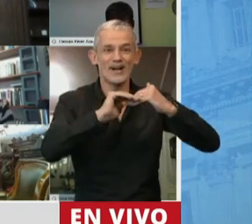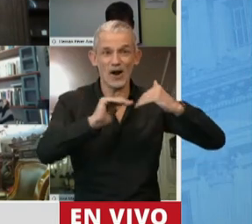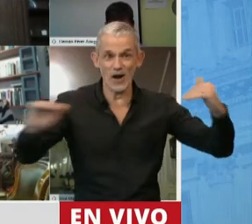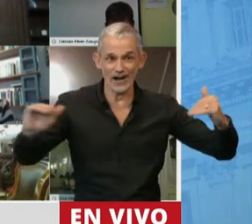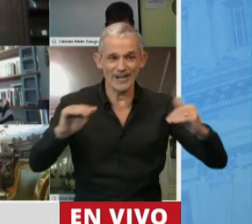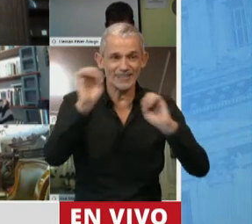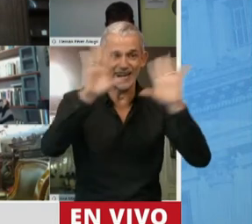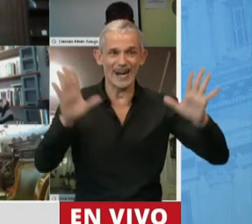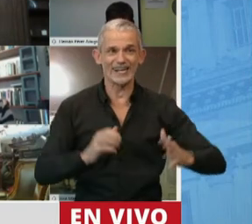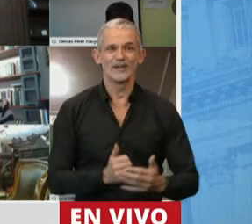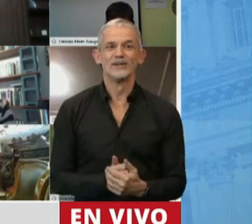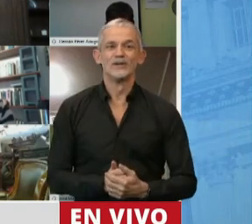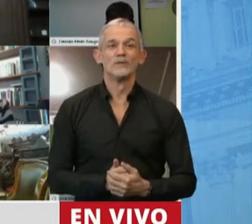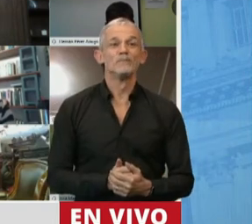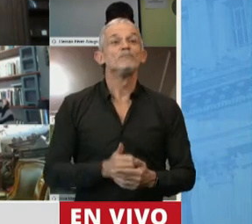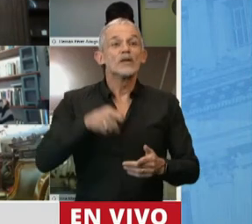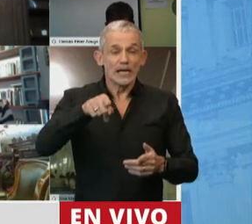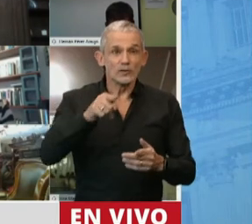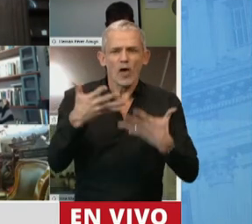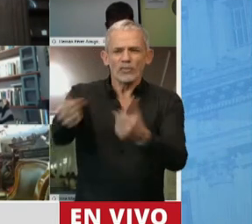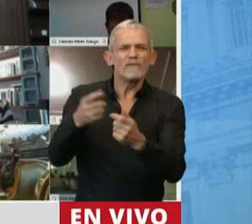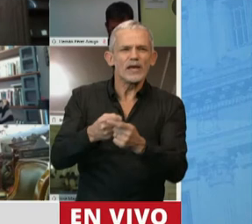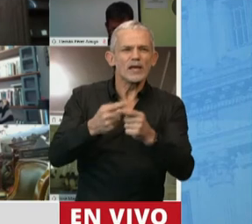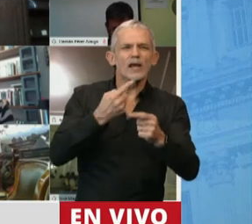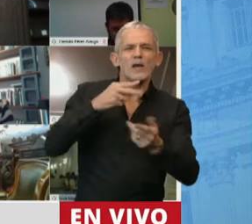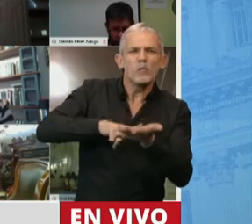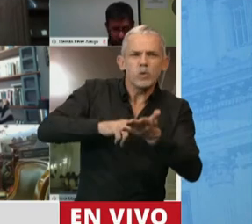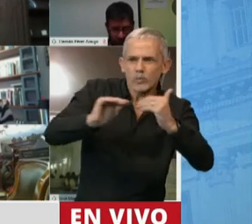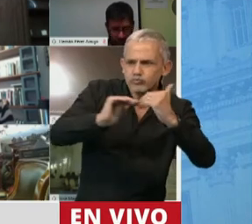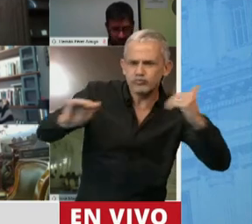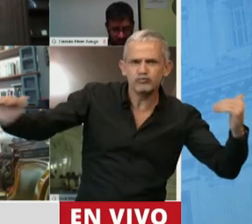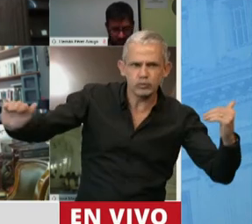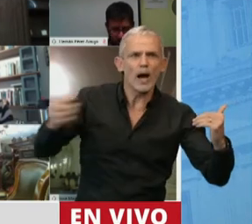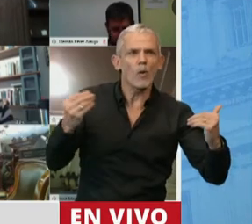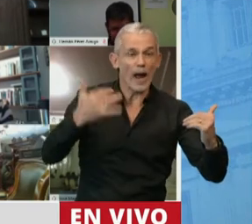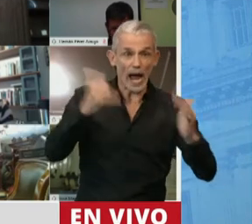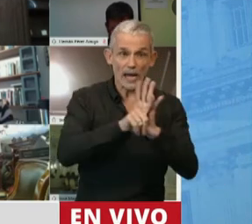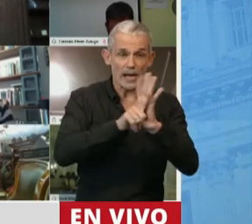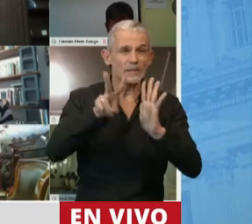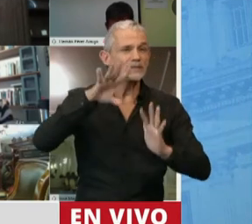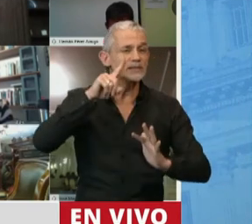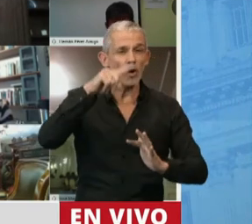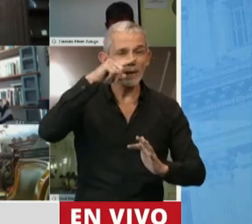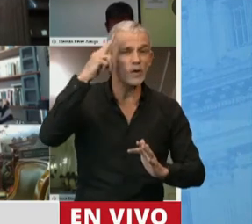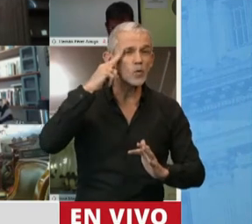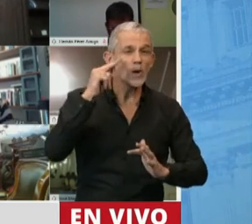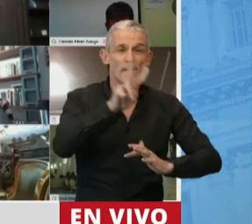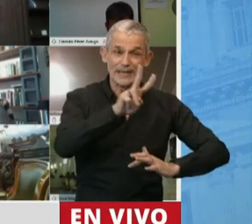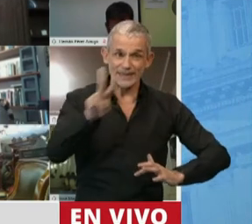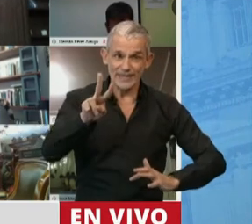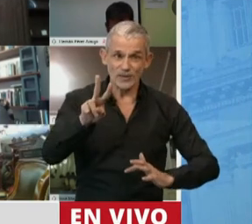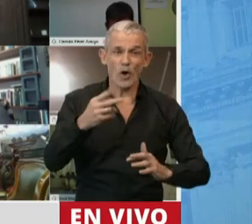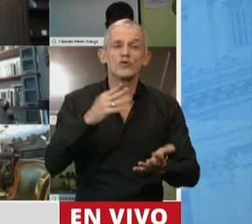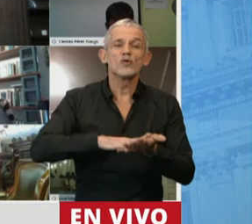quiero dar un ejemplo en aquellos que definen tanto la estabilidad fiscal, que estando vigente la ley 25.9.22 de estabilidad